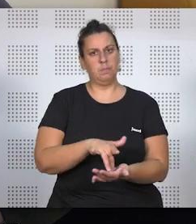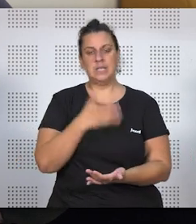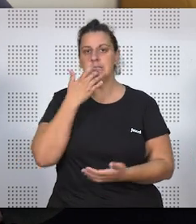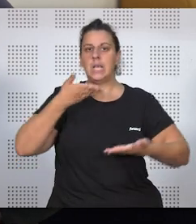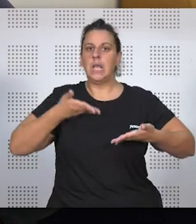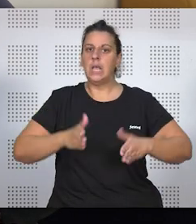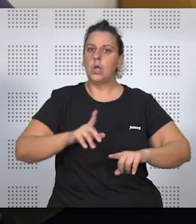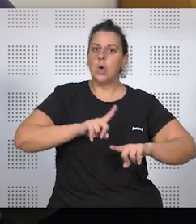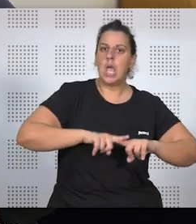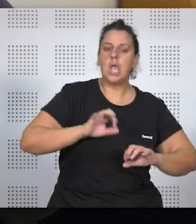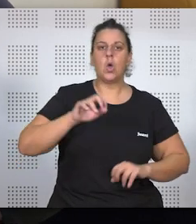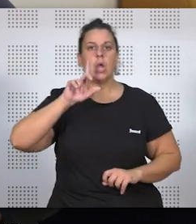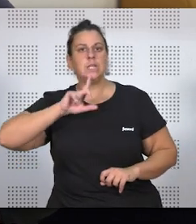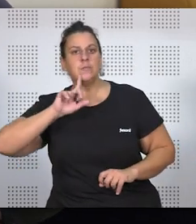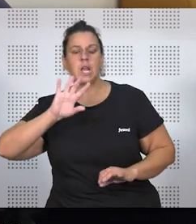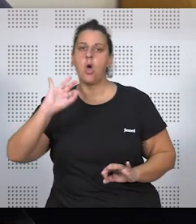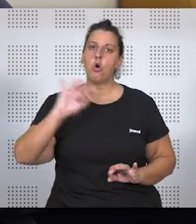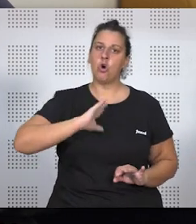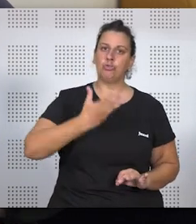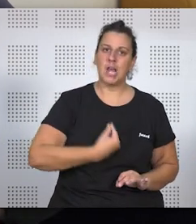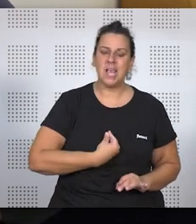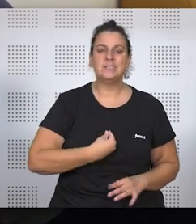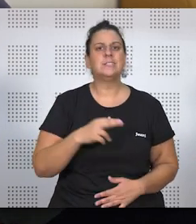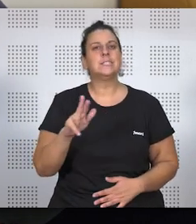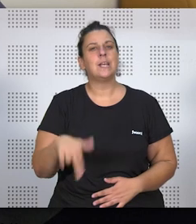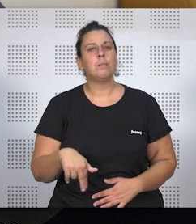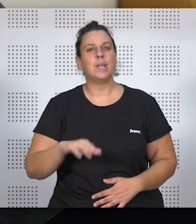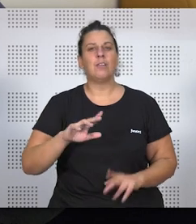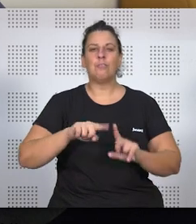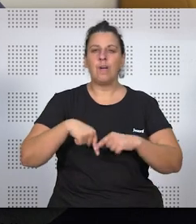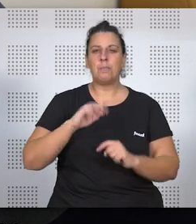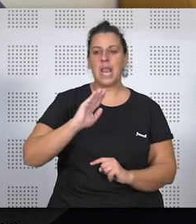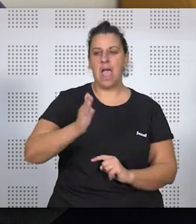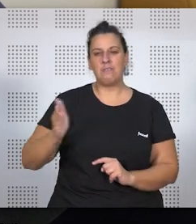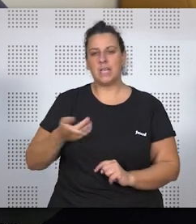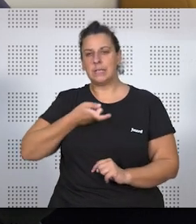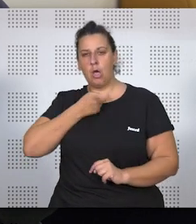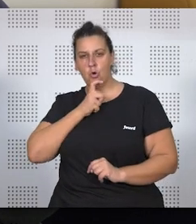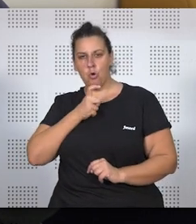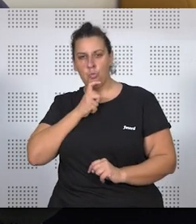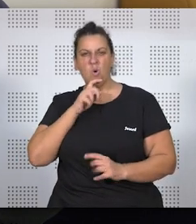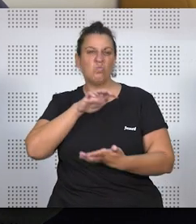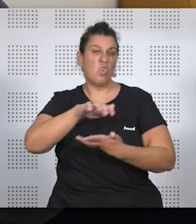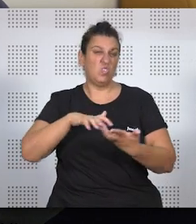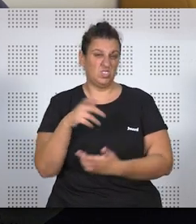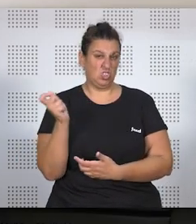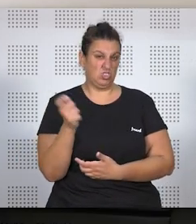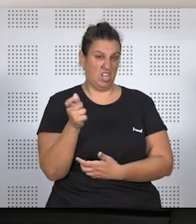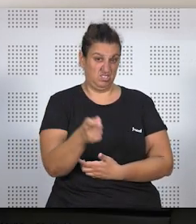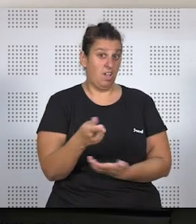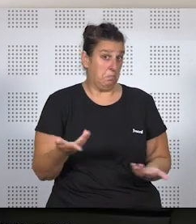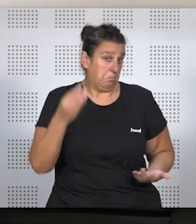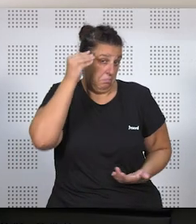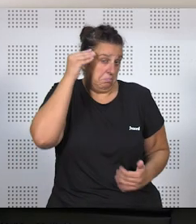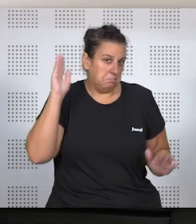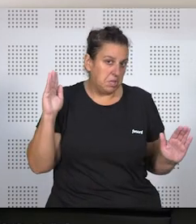hijo es gay, lesbiana, o trans, o eso, como eso afecta al resto de las familias, es un conflicto bastante habitual, yo creo,